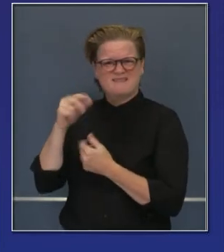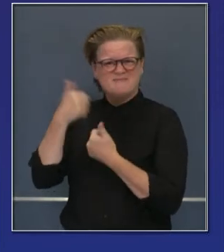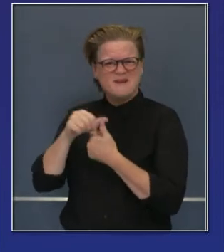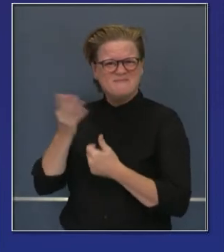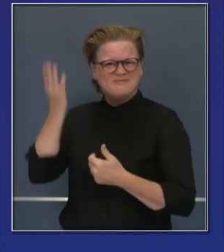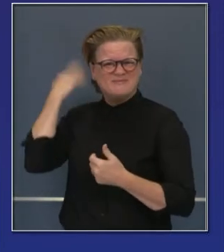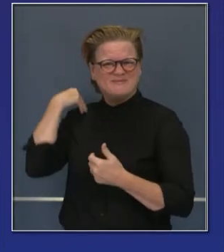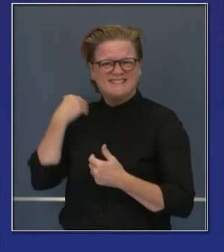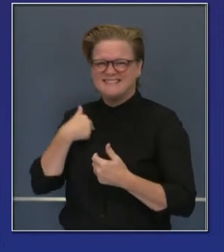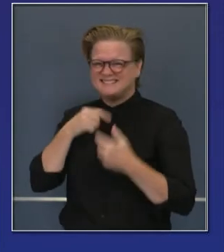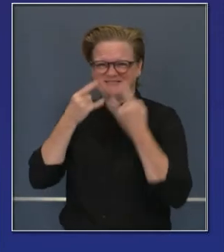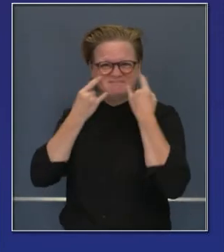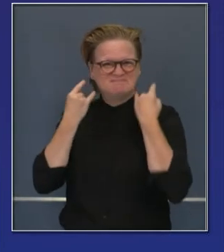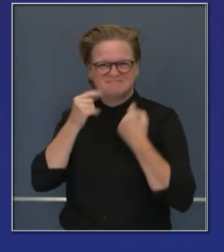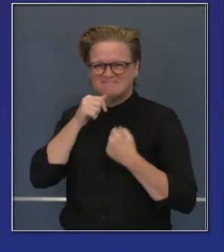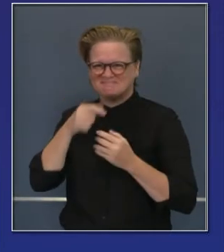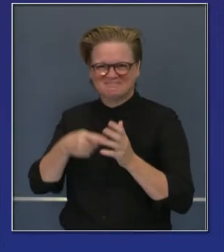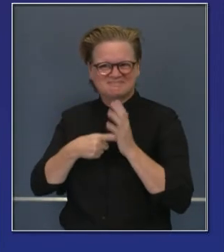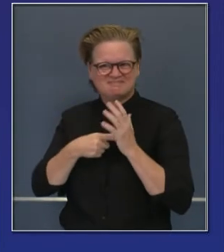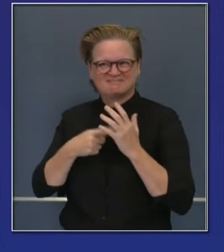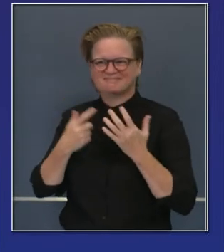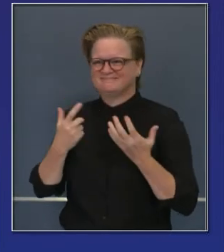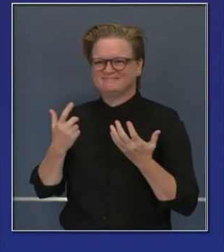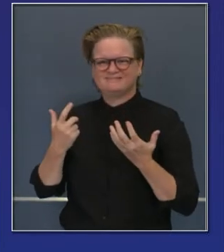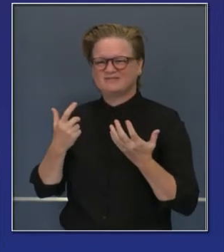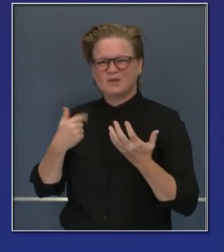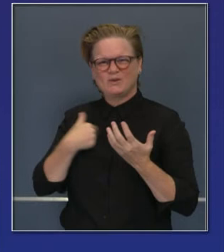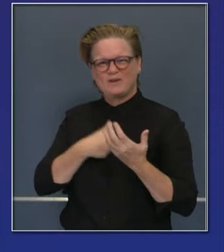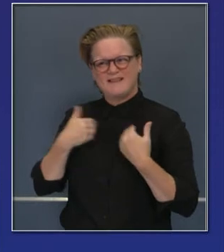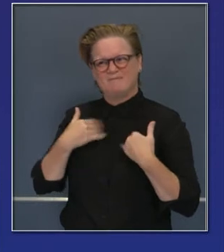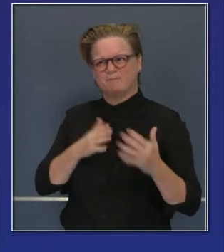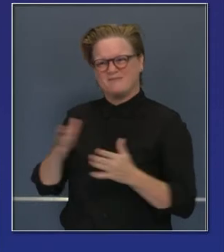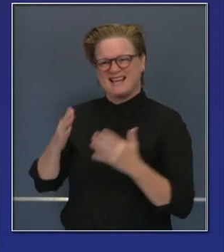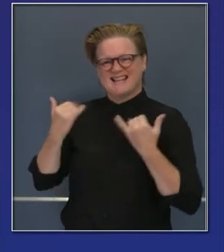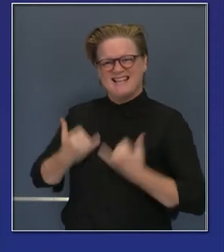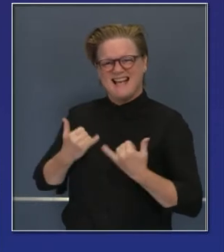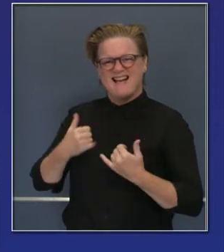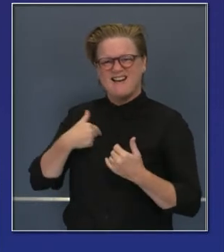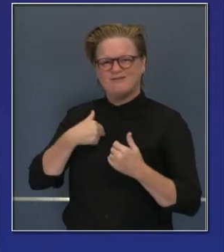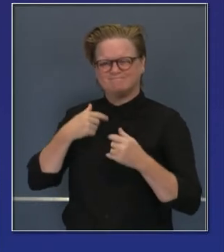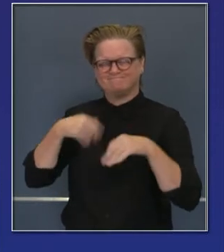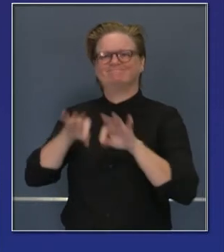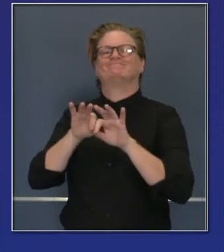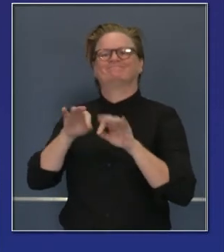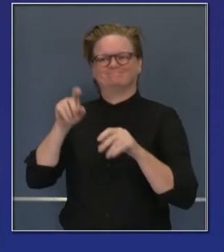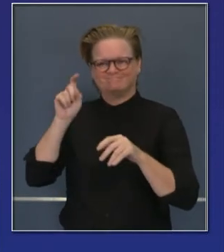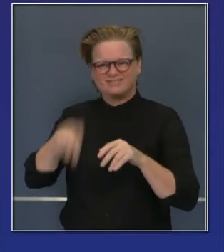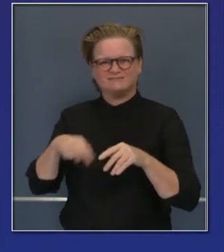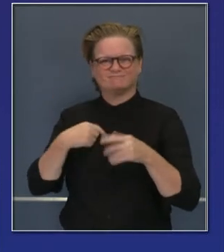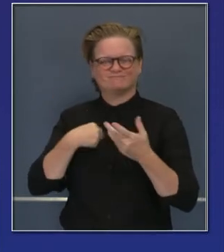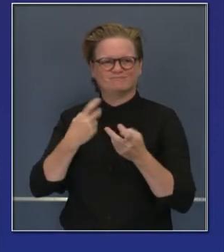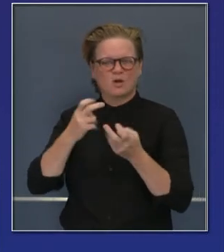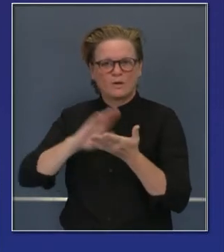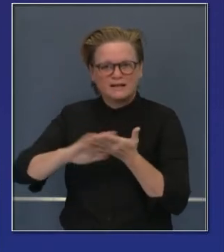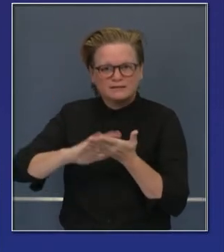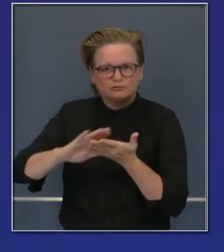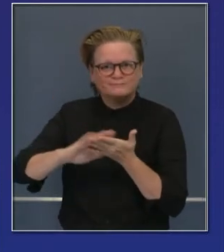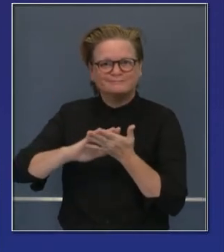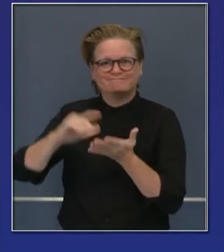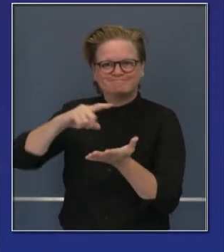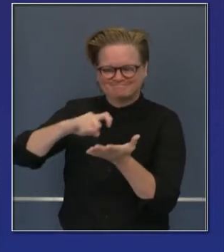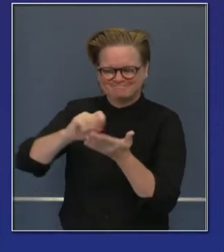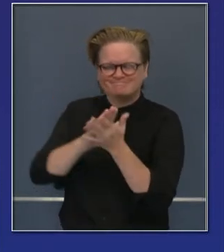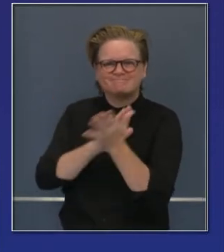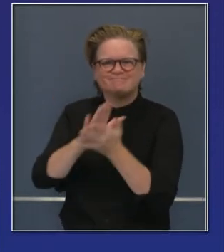personal que requiere este plan de distribución, el distanciamiento físico, todo eso. Tenemos protocolos distintos a los de